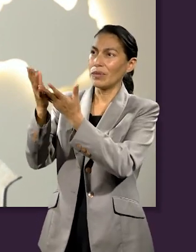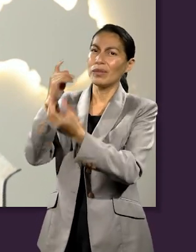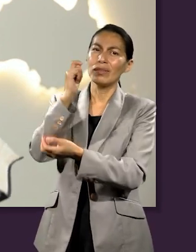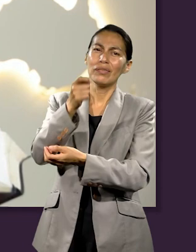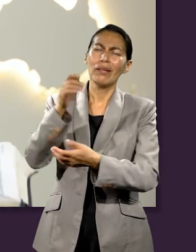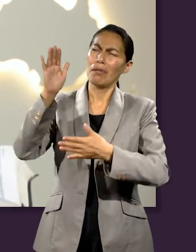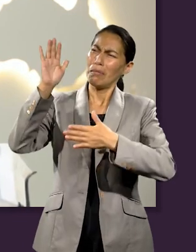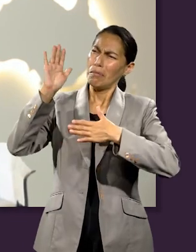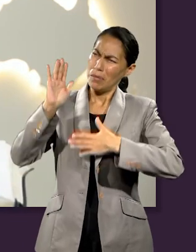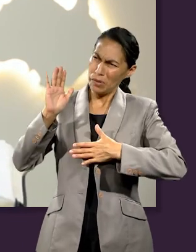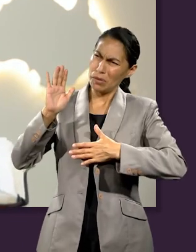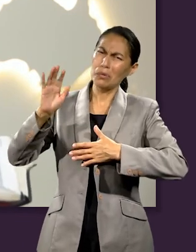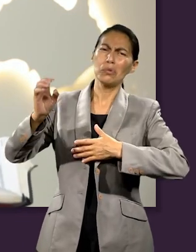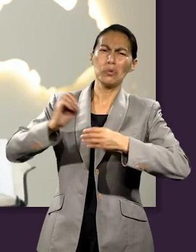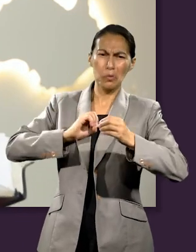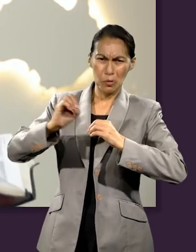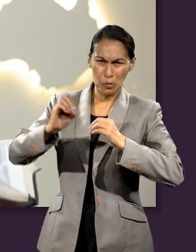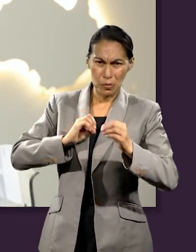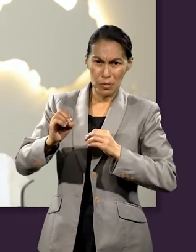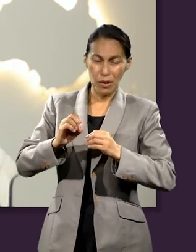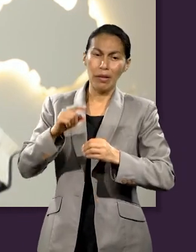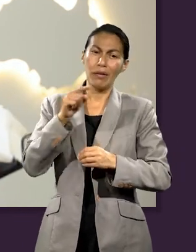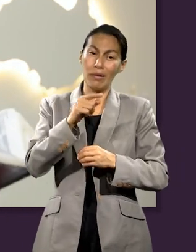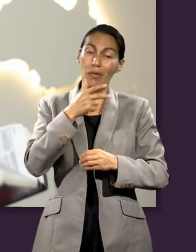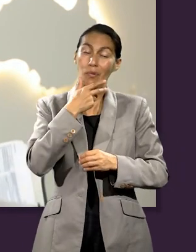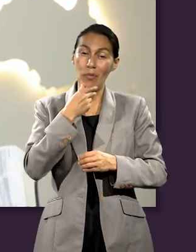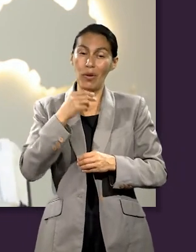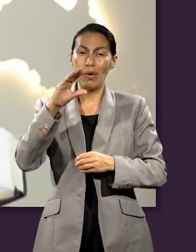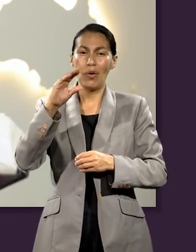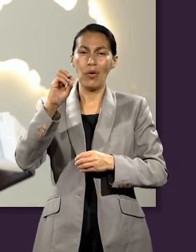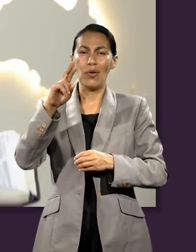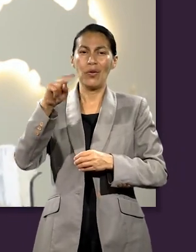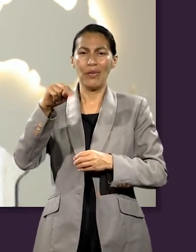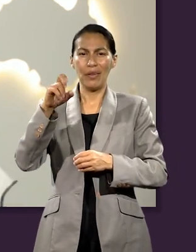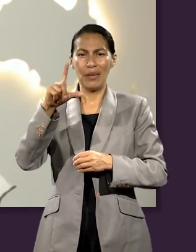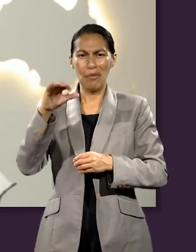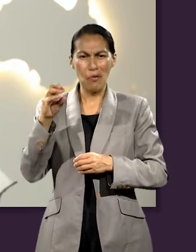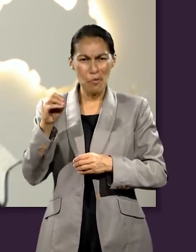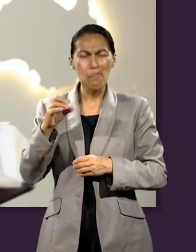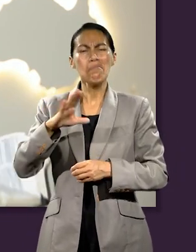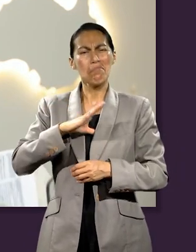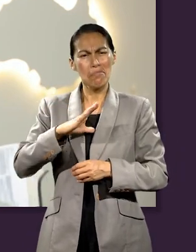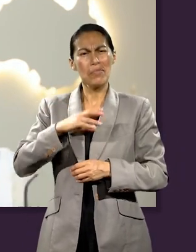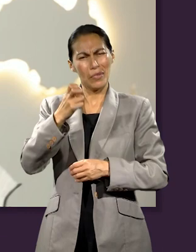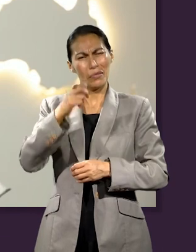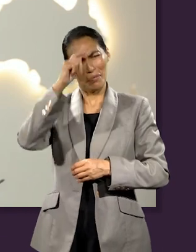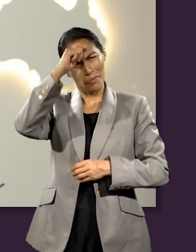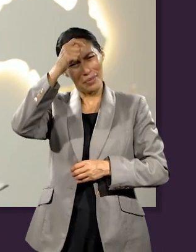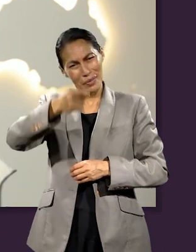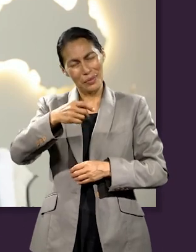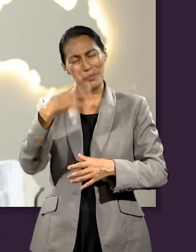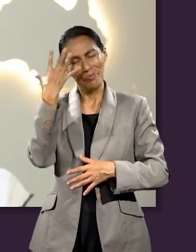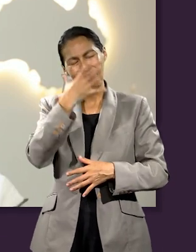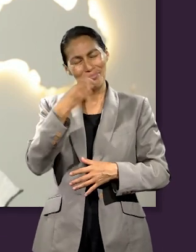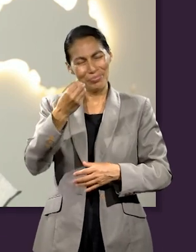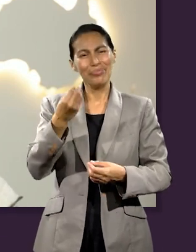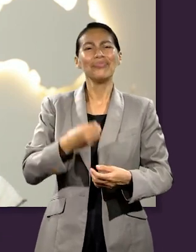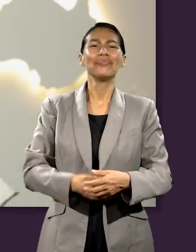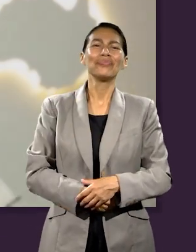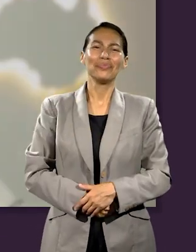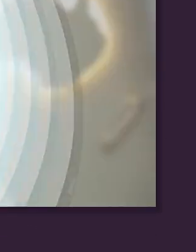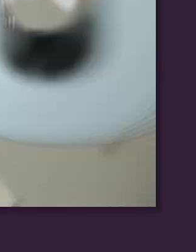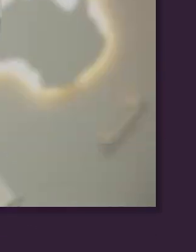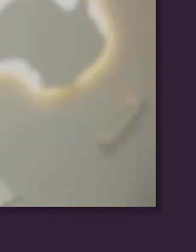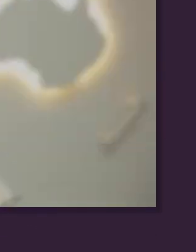pues, hablan de un compromiso, de un pacto con la obra del Señor. Y Cornelio lo tenía. ¡Qué bendición!